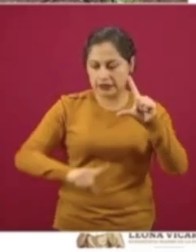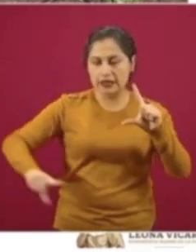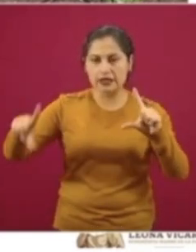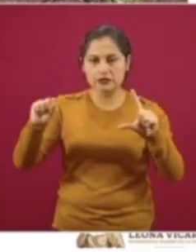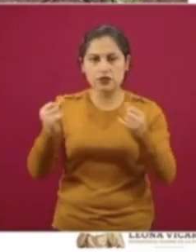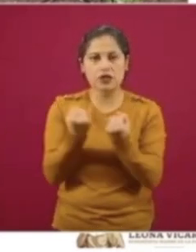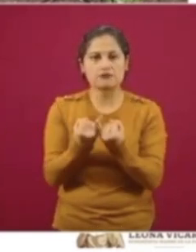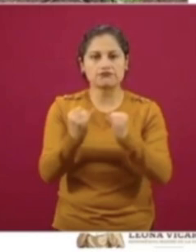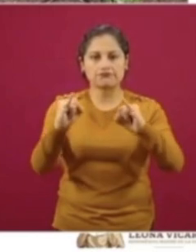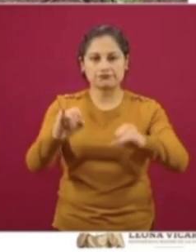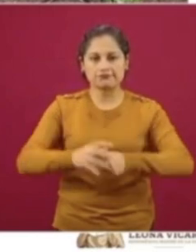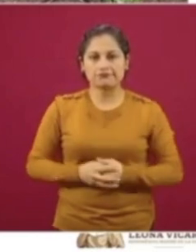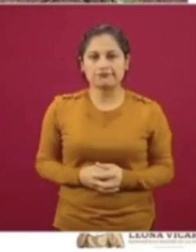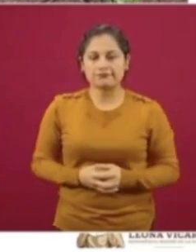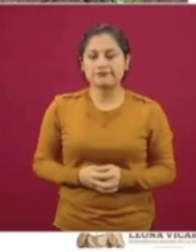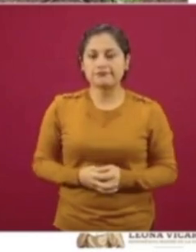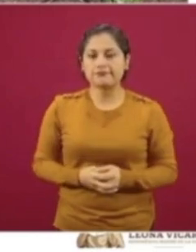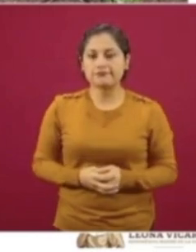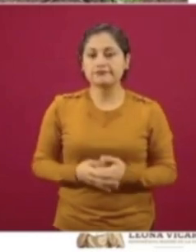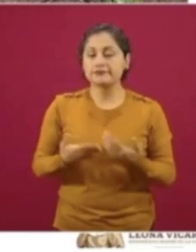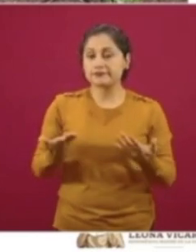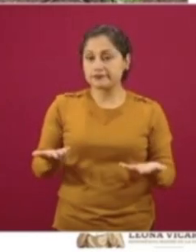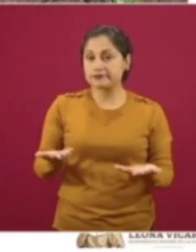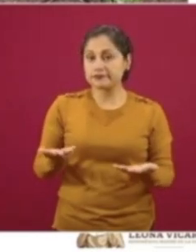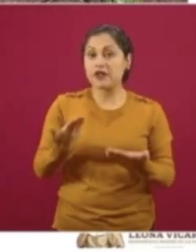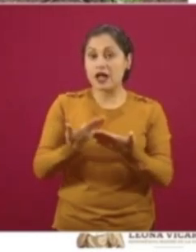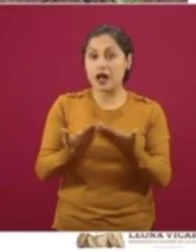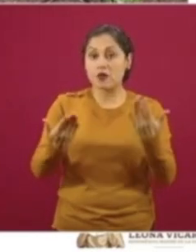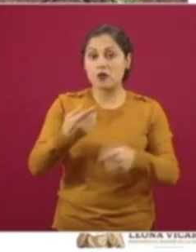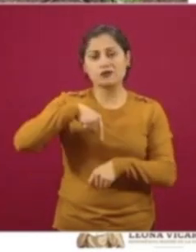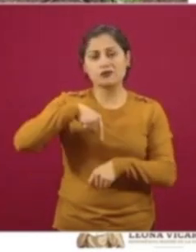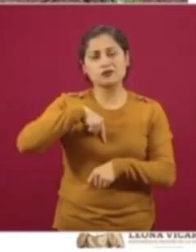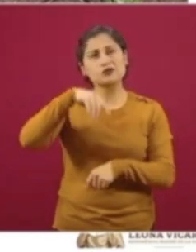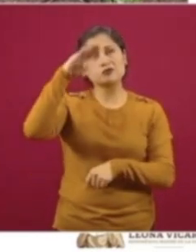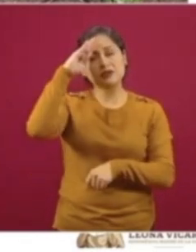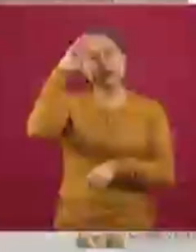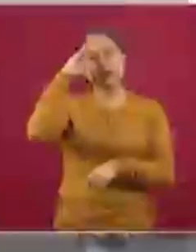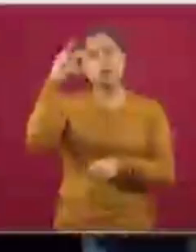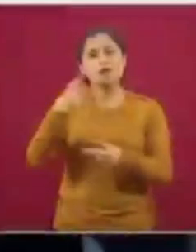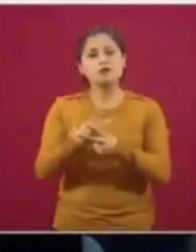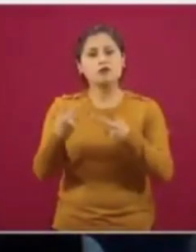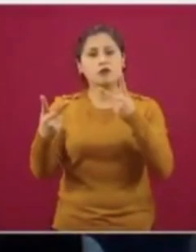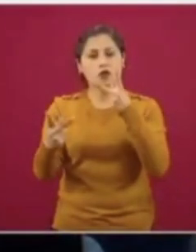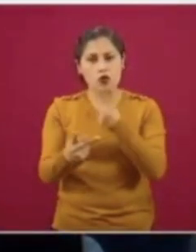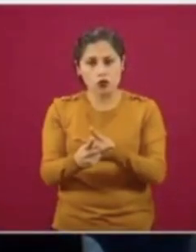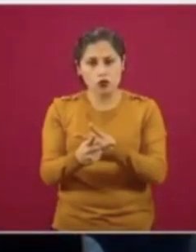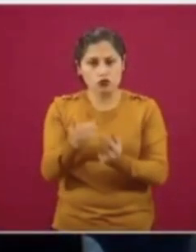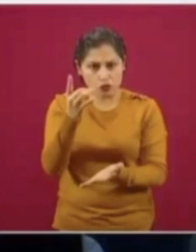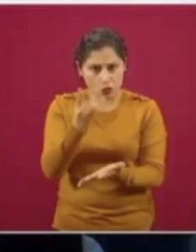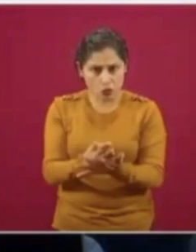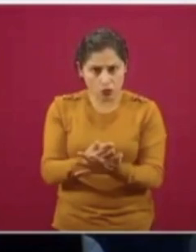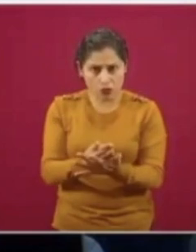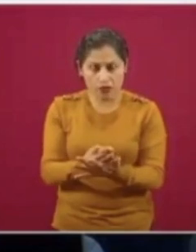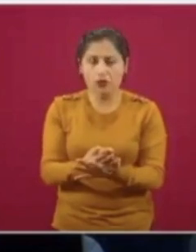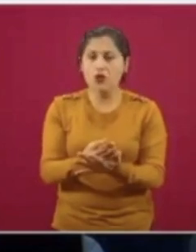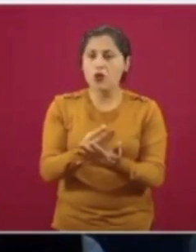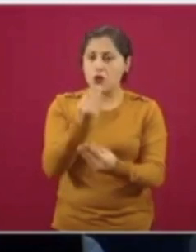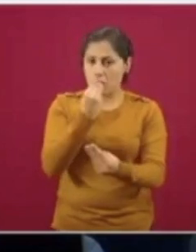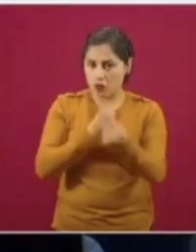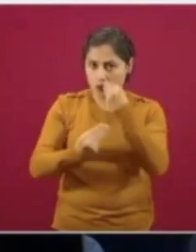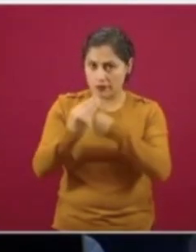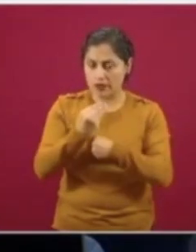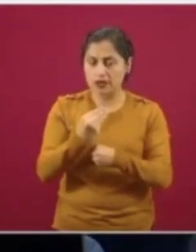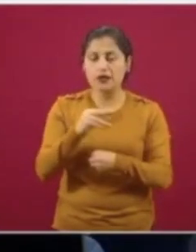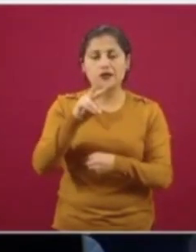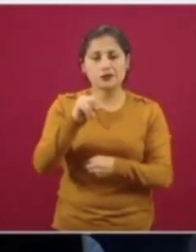En este sentido, cuando hablamos de autosuficiencia alimentaria, no solamente estamos hablando de producir nuestros propios alimentos, sino también